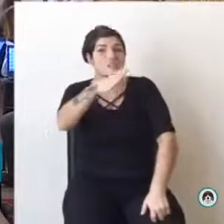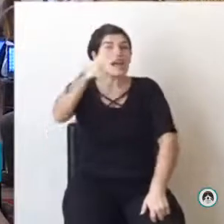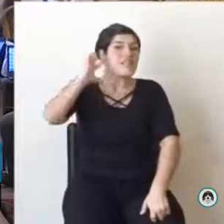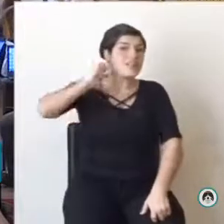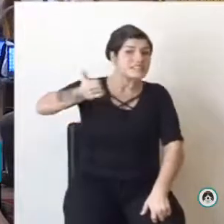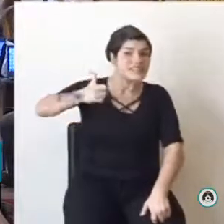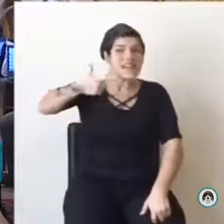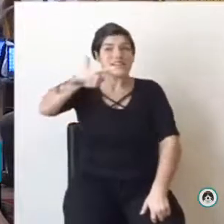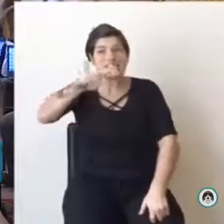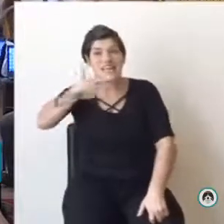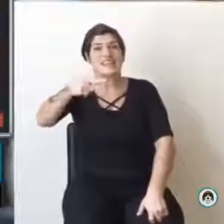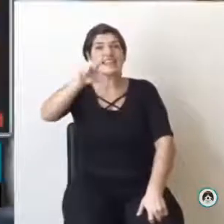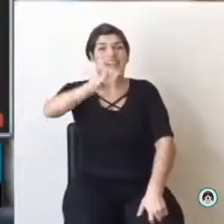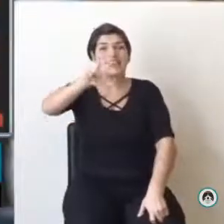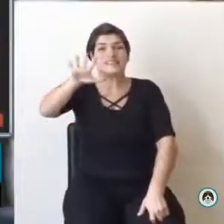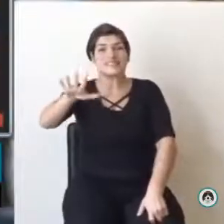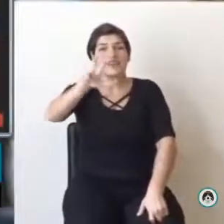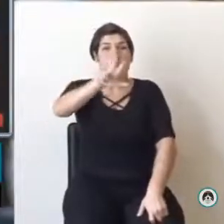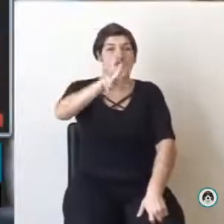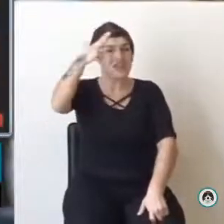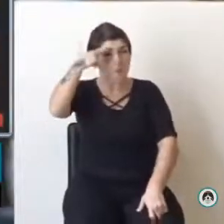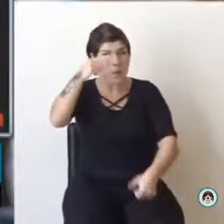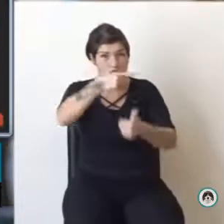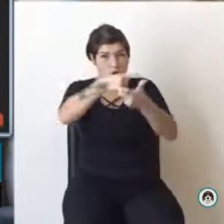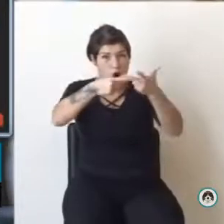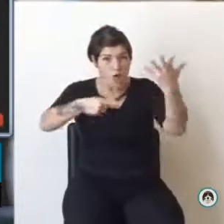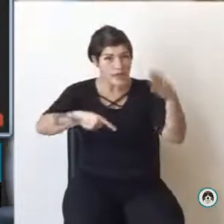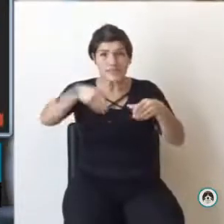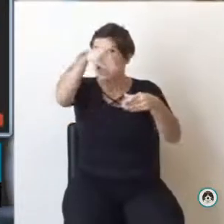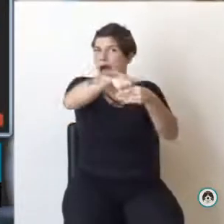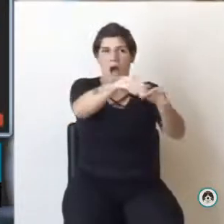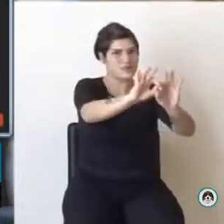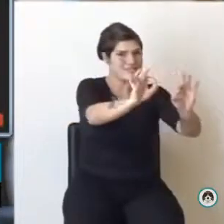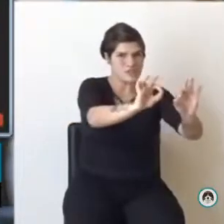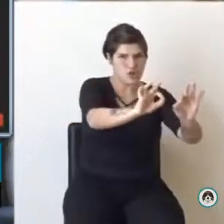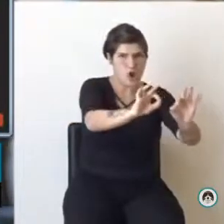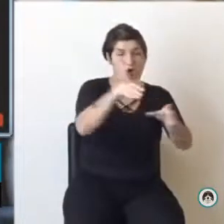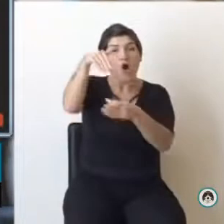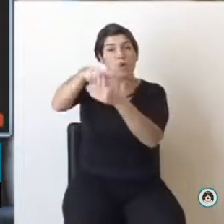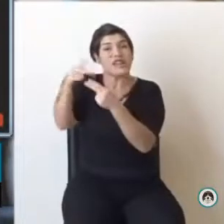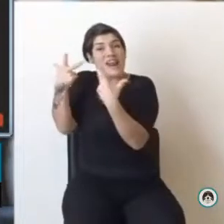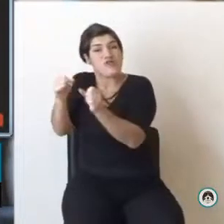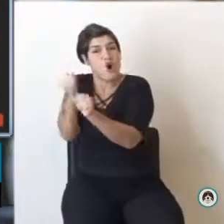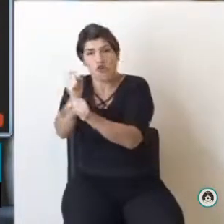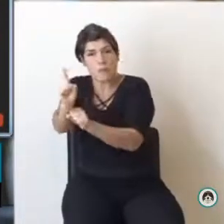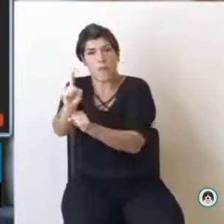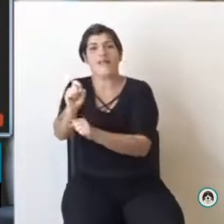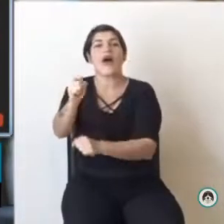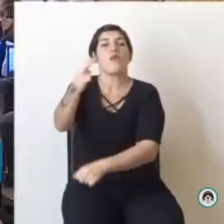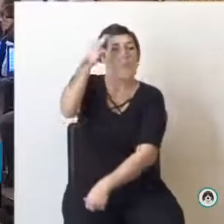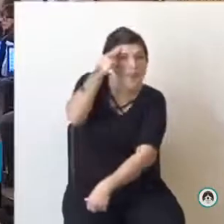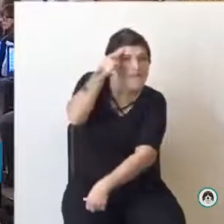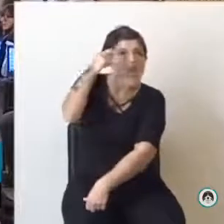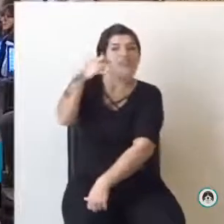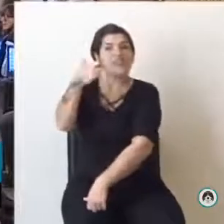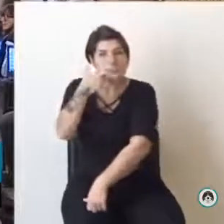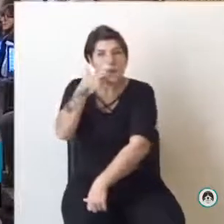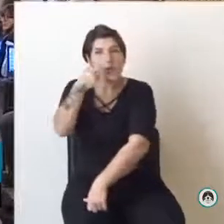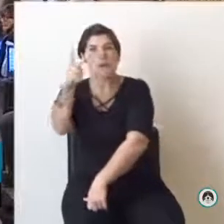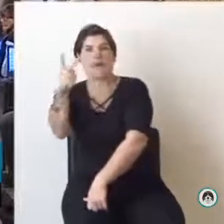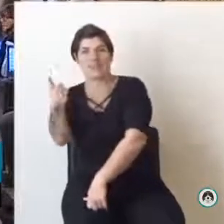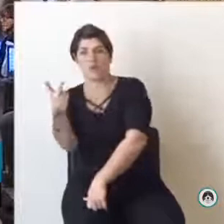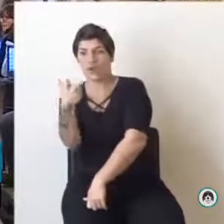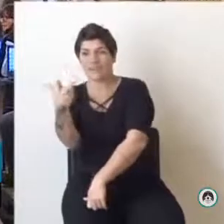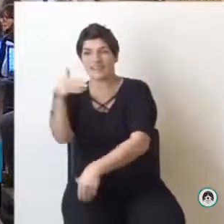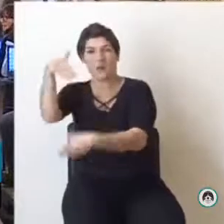16, 17, 35 y 39, y en contra, la 9, 19 y 21. Y voy a aclarar,